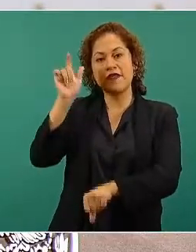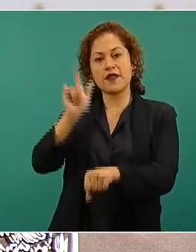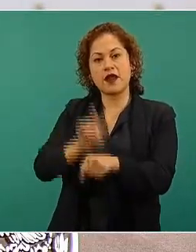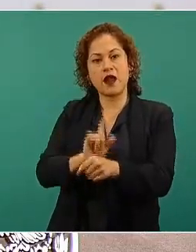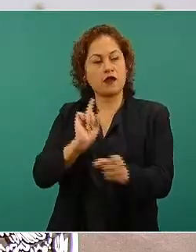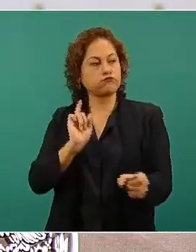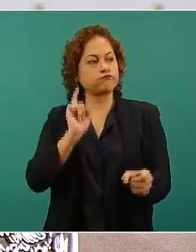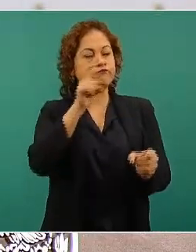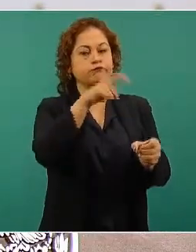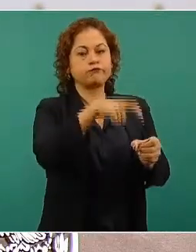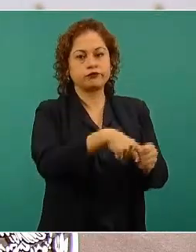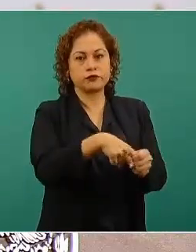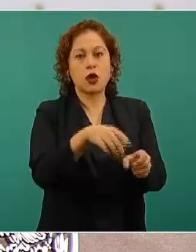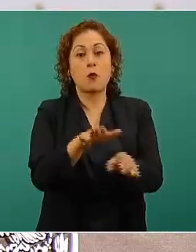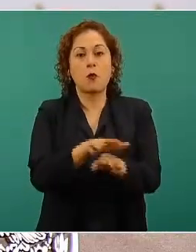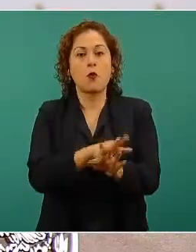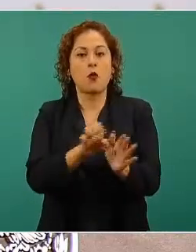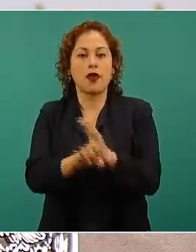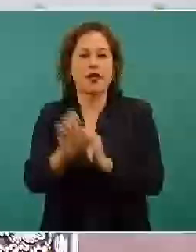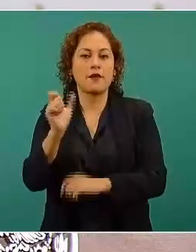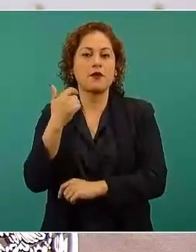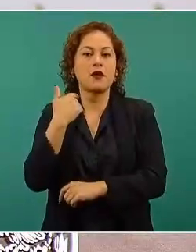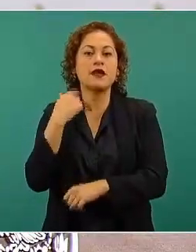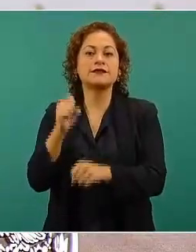la secretaria de Energía,